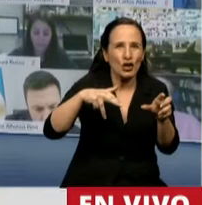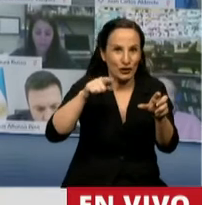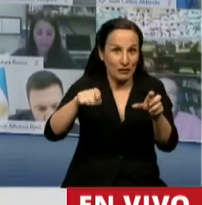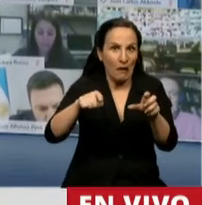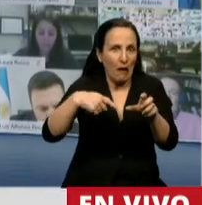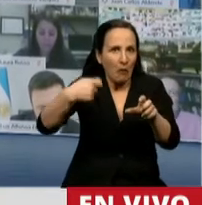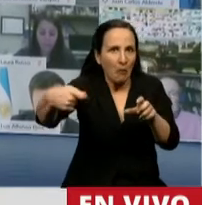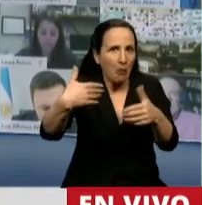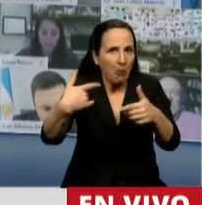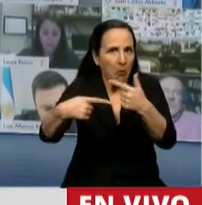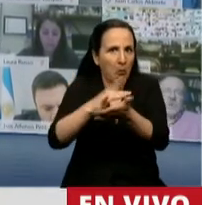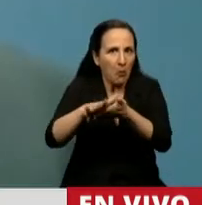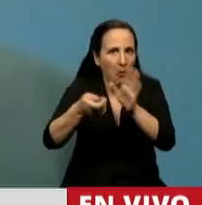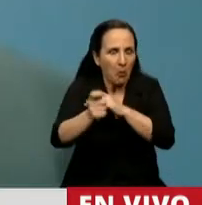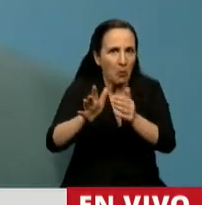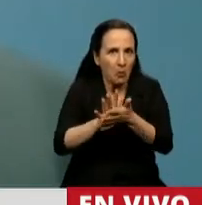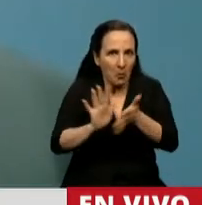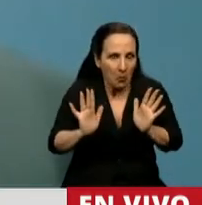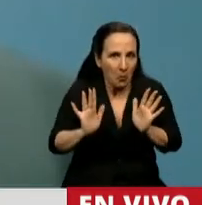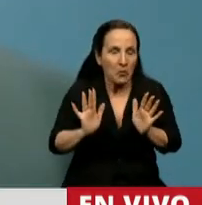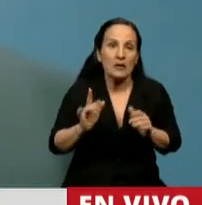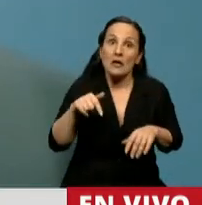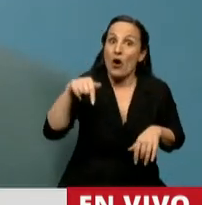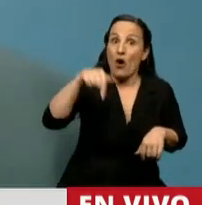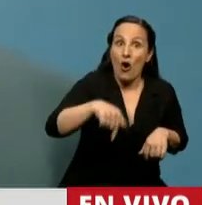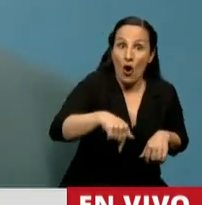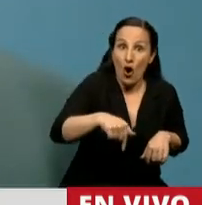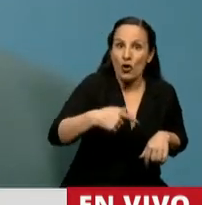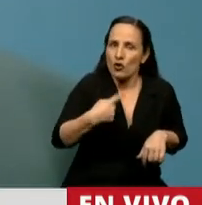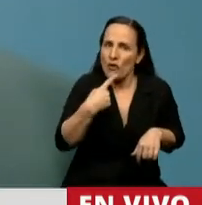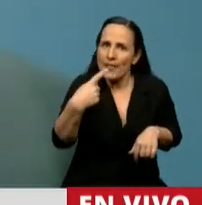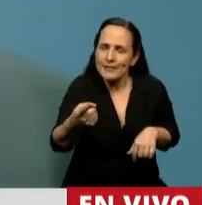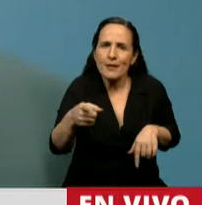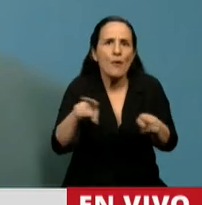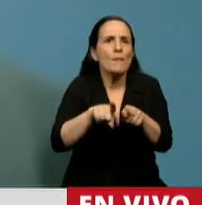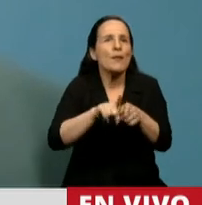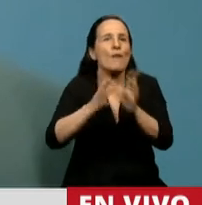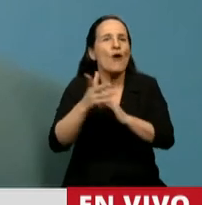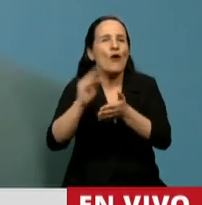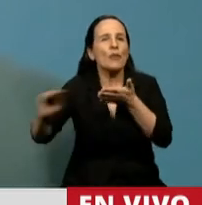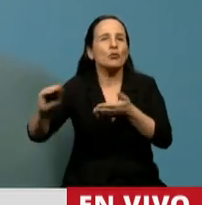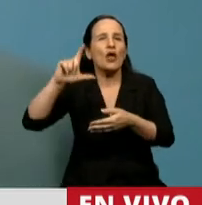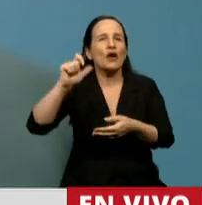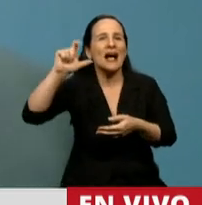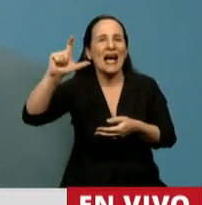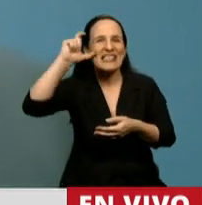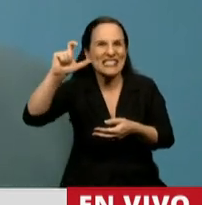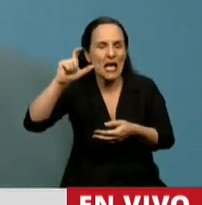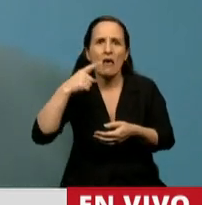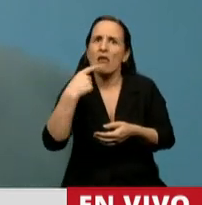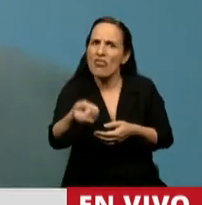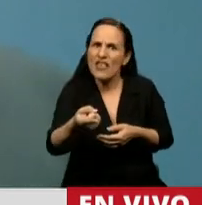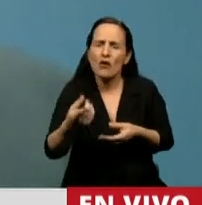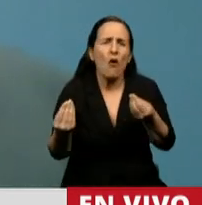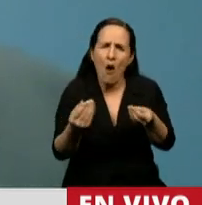Hoy estamos diciendo y si bien lo dijo el diputado Cacace se ha trabajado